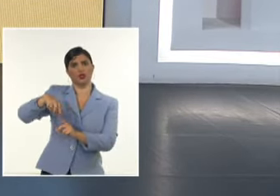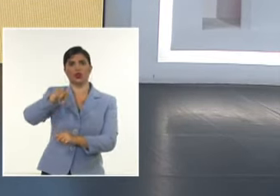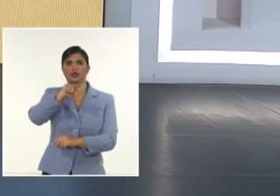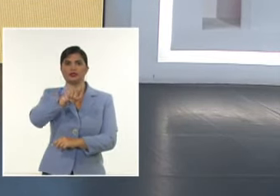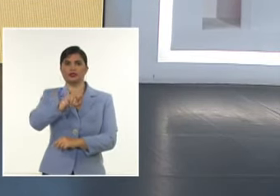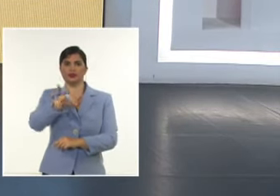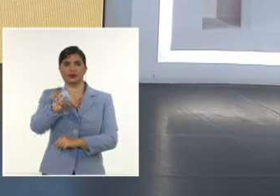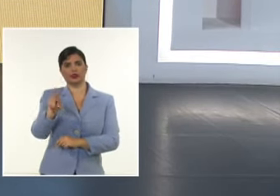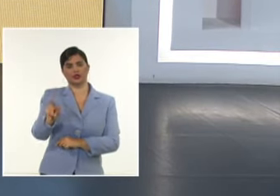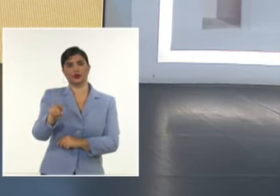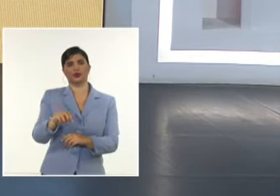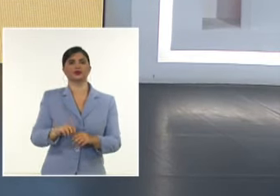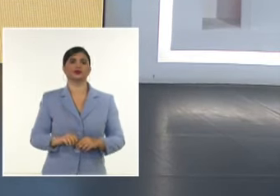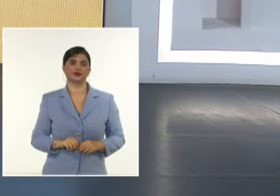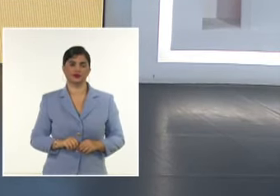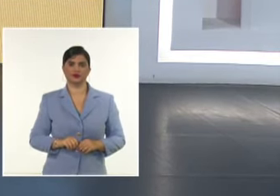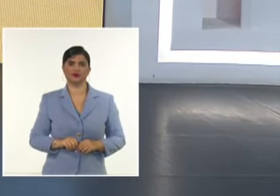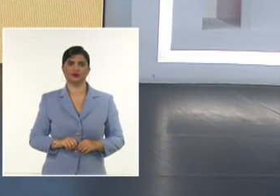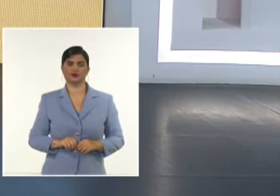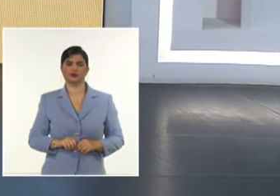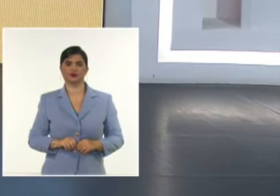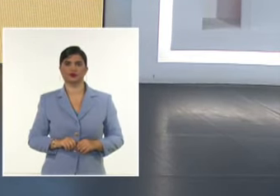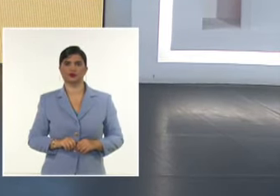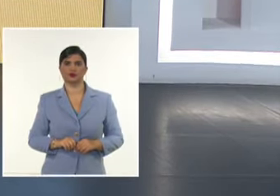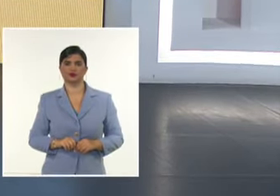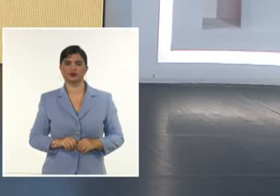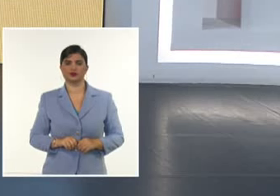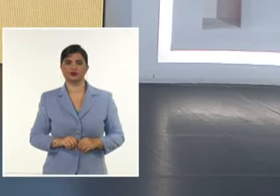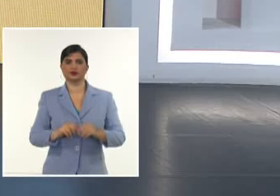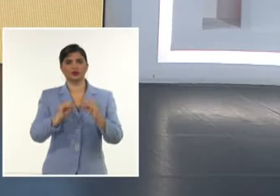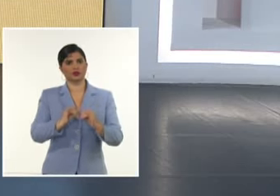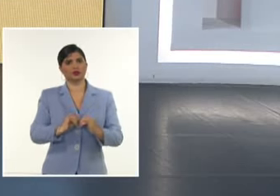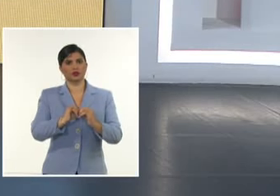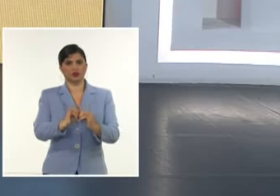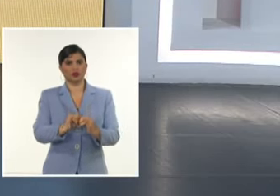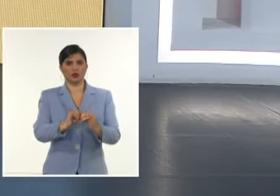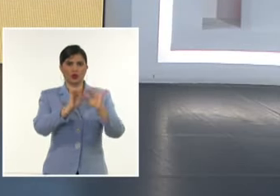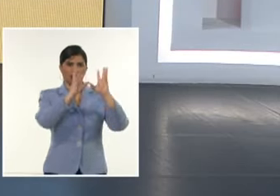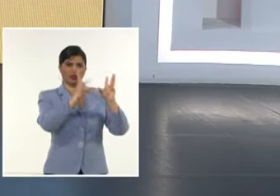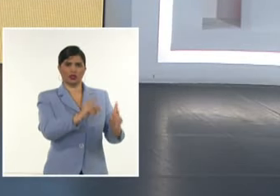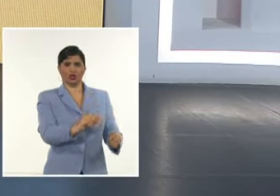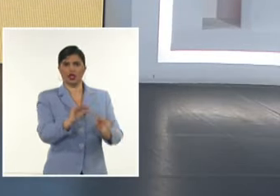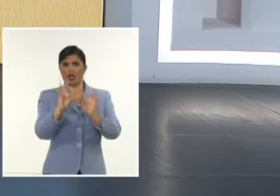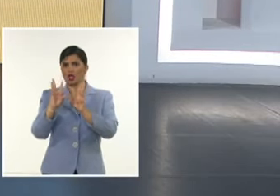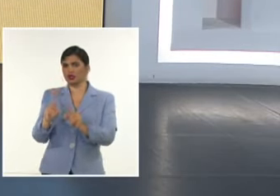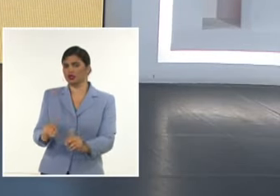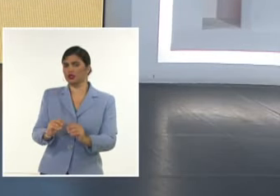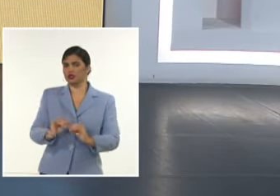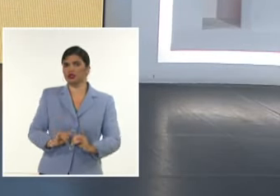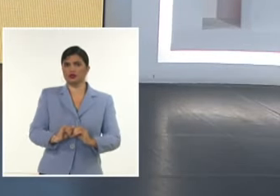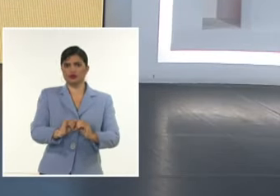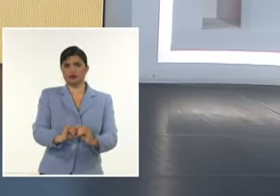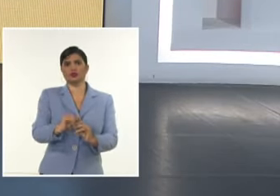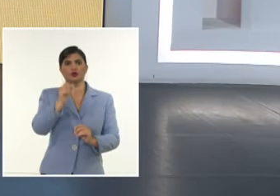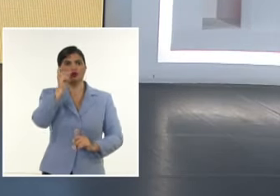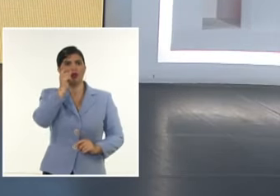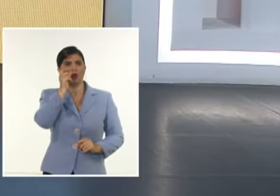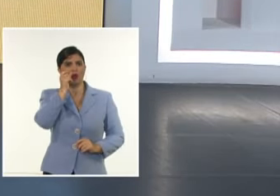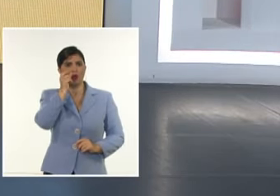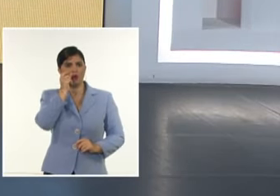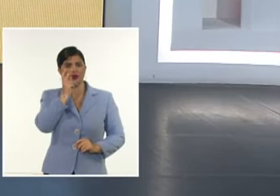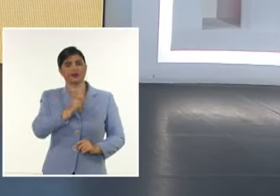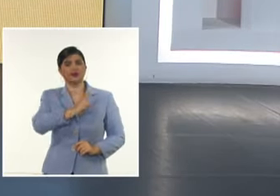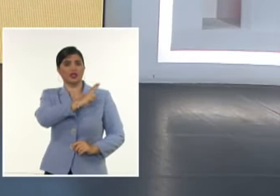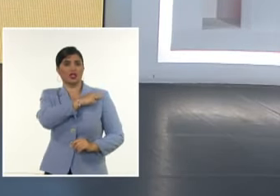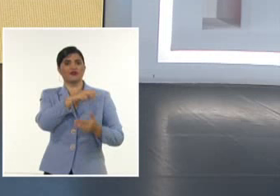Pero para darles voz, y no cualquier voz A estos números, vamos a establecer contacto con el propio Enrique Arango Jefe del